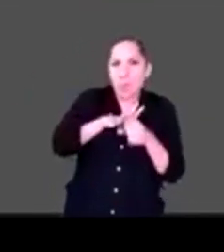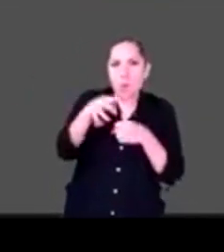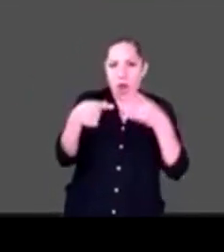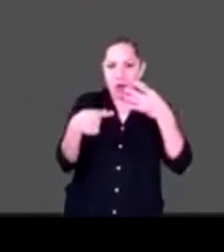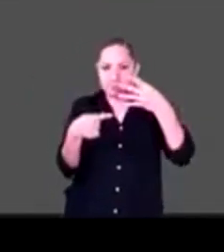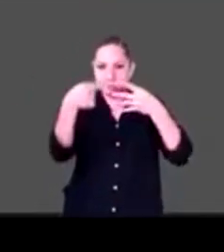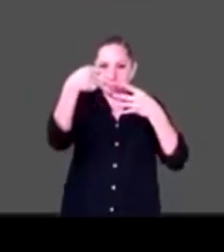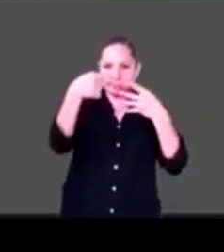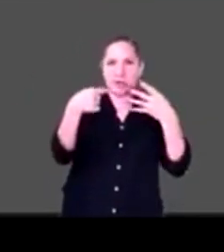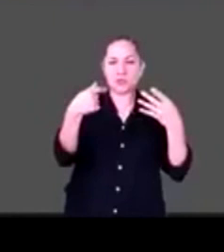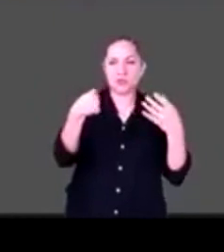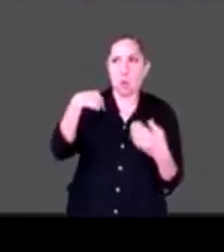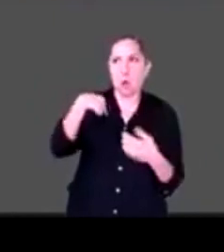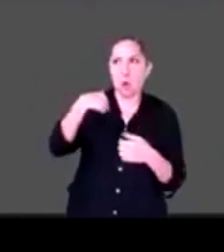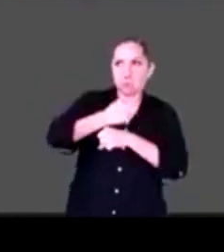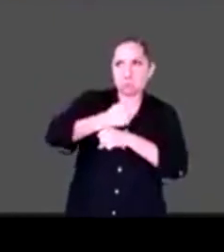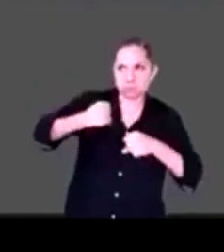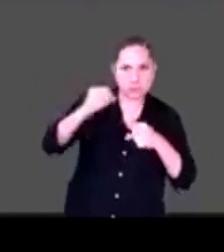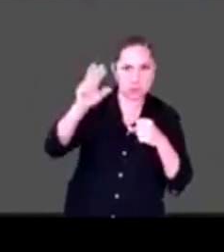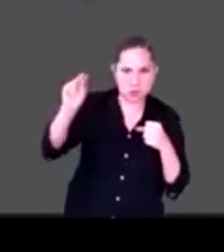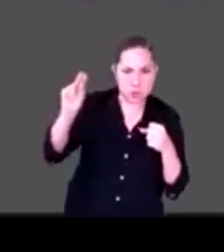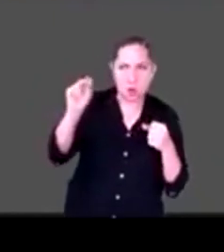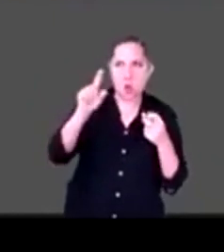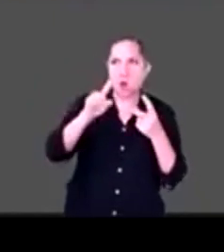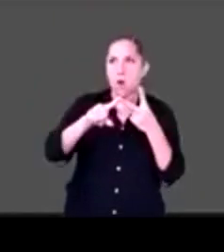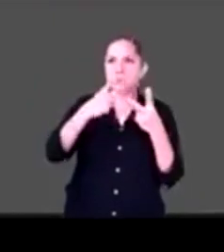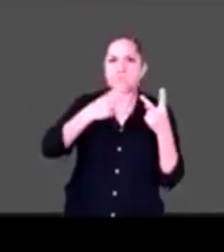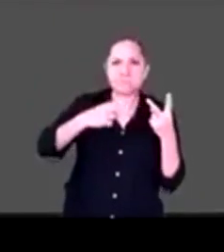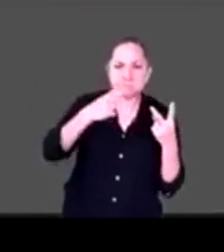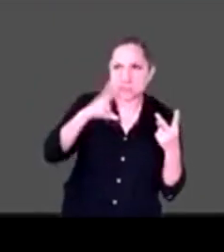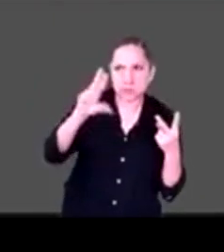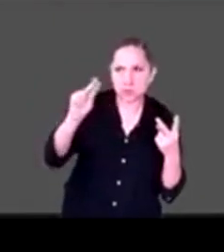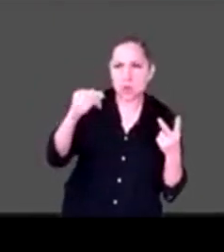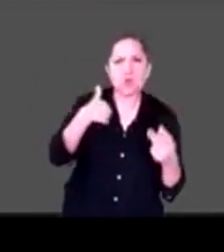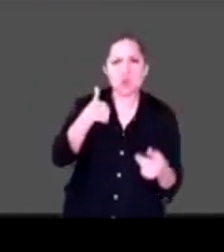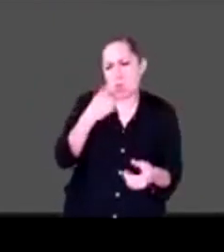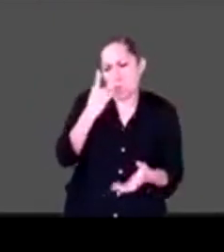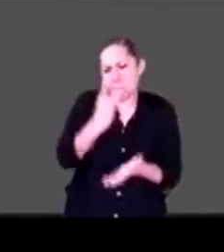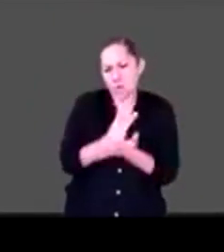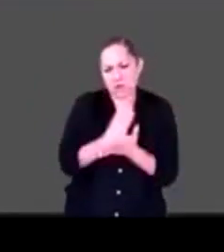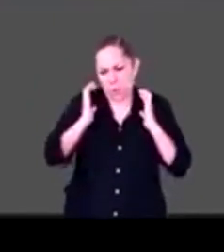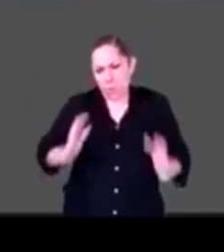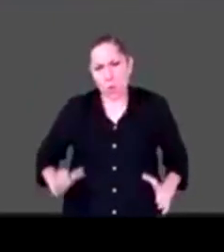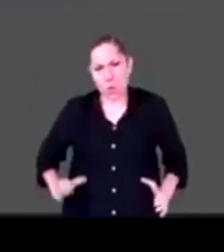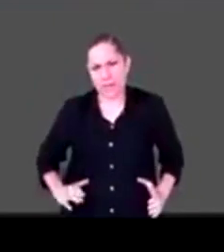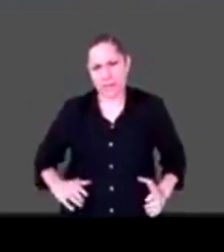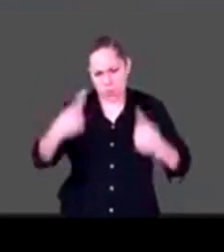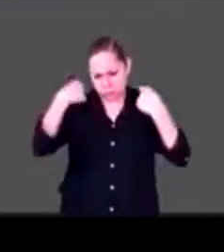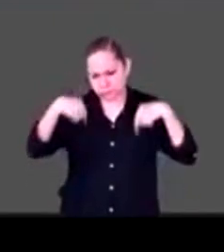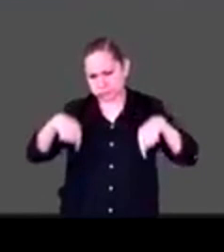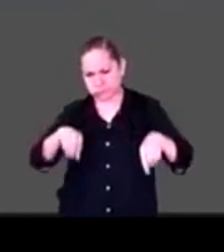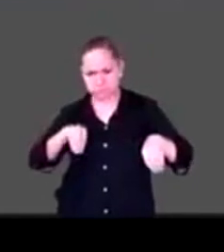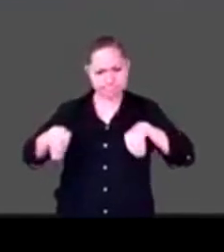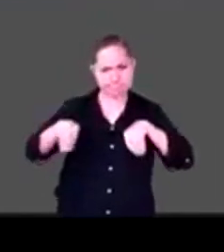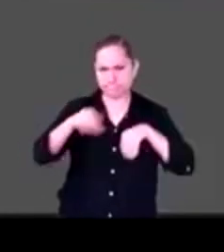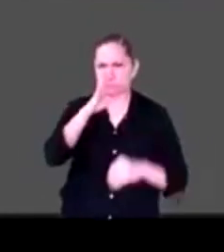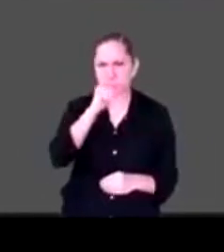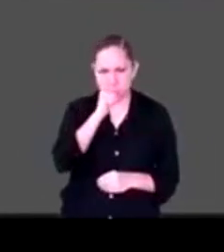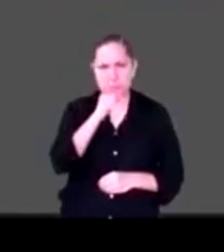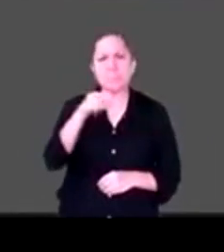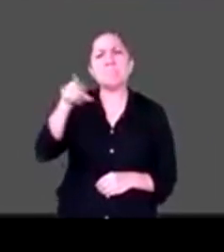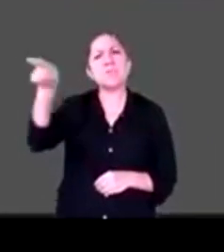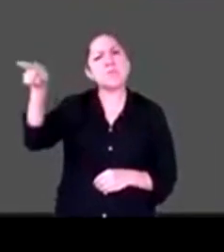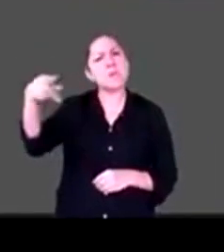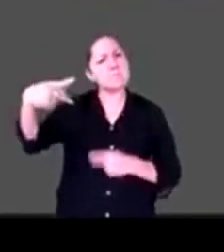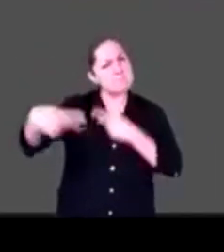categoría, no tengo una cuadriplegia. O eso se considera o no. Y me empezó a hacer dos o tres preguntas y me